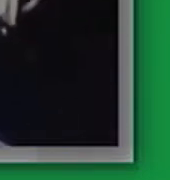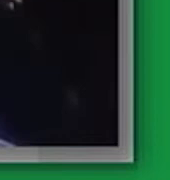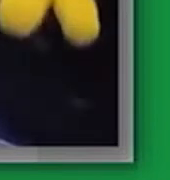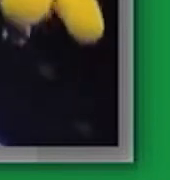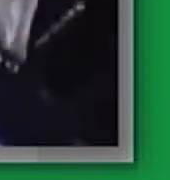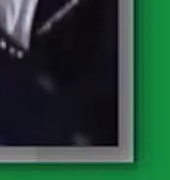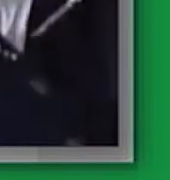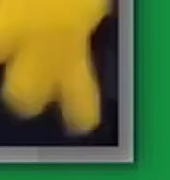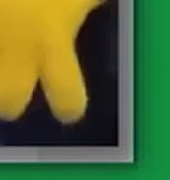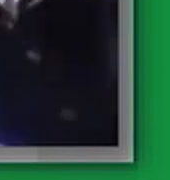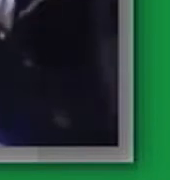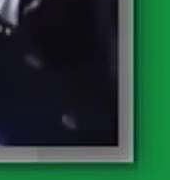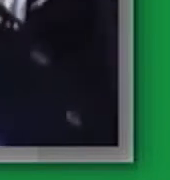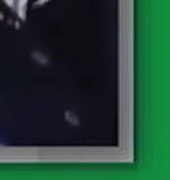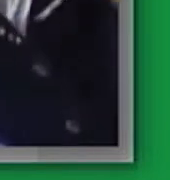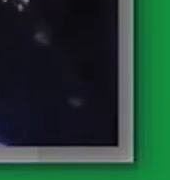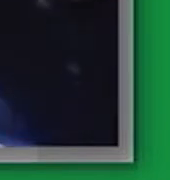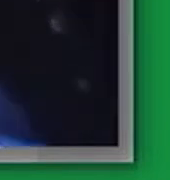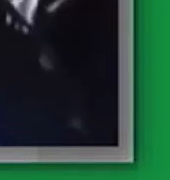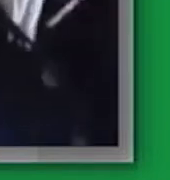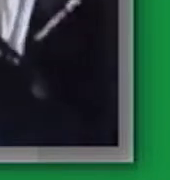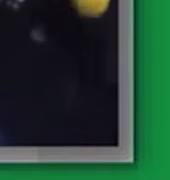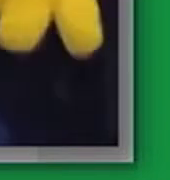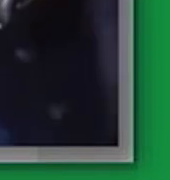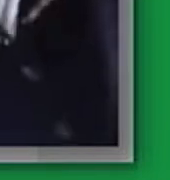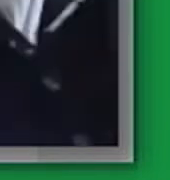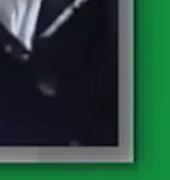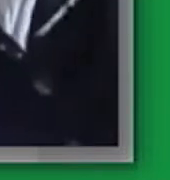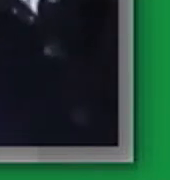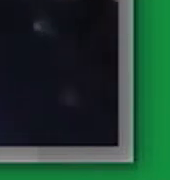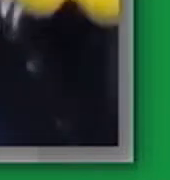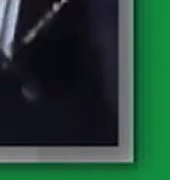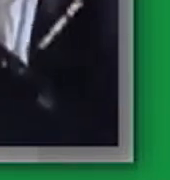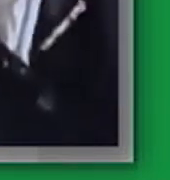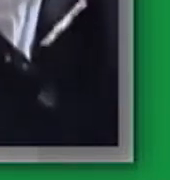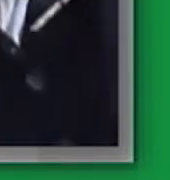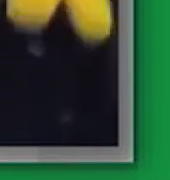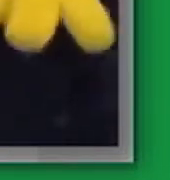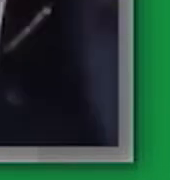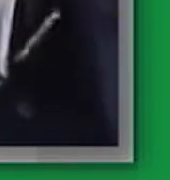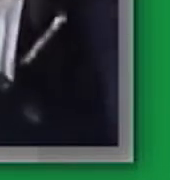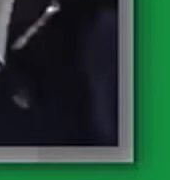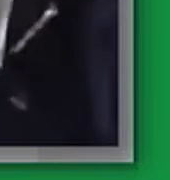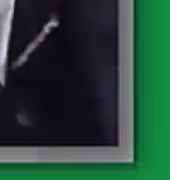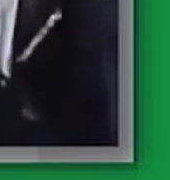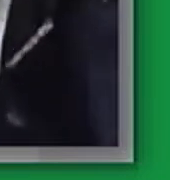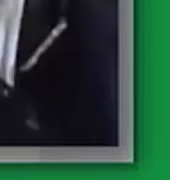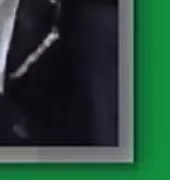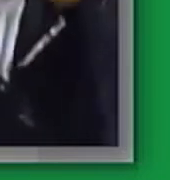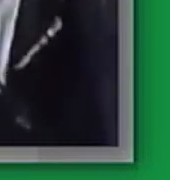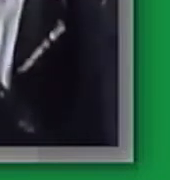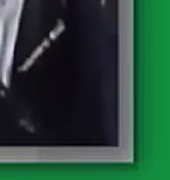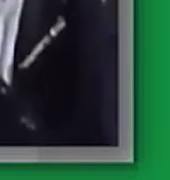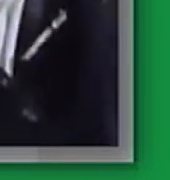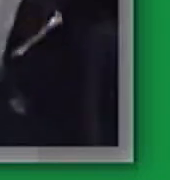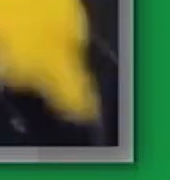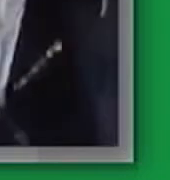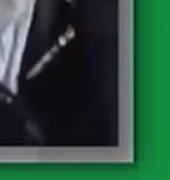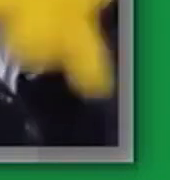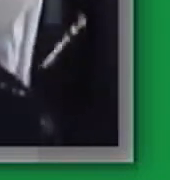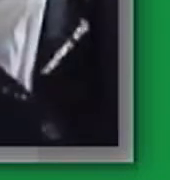dirección de recursos para el aprendizaje y aquí en Barquisimeto en el estado Lara ¡chao amiguito!